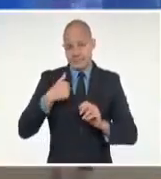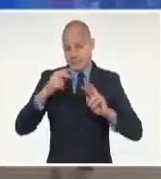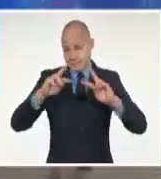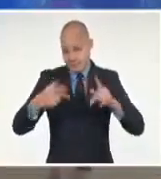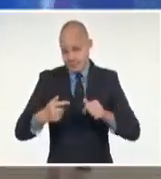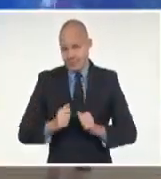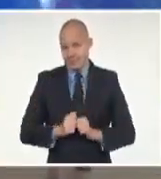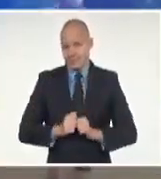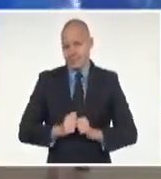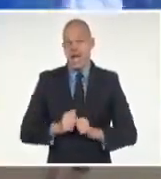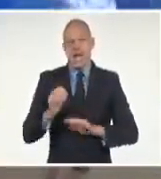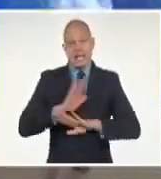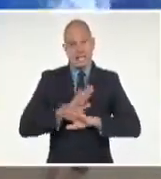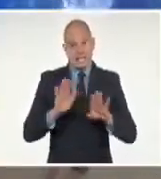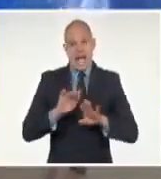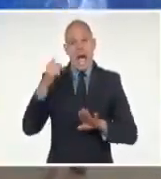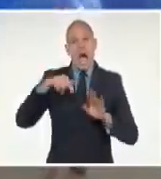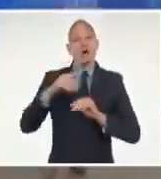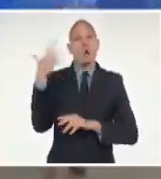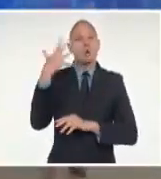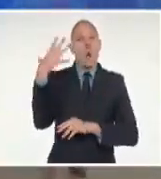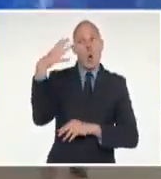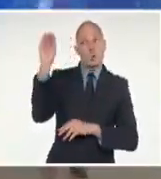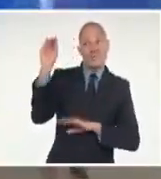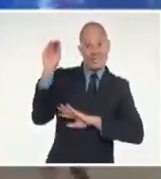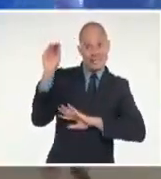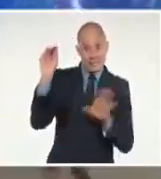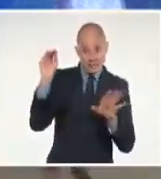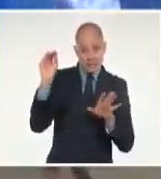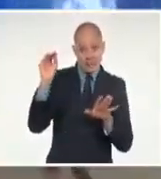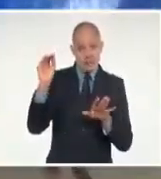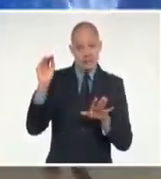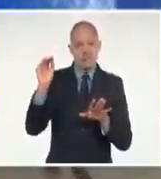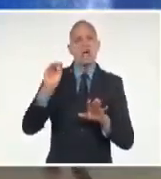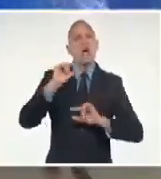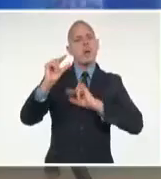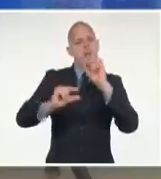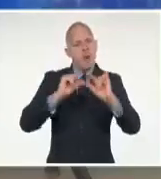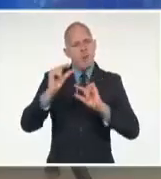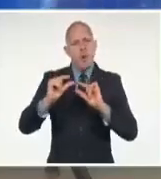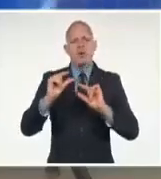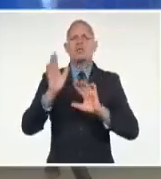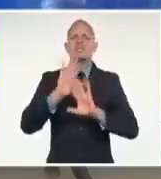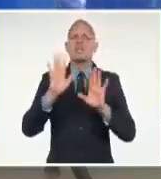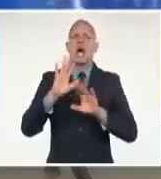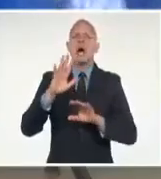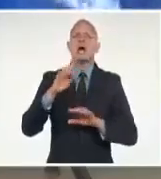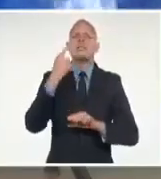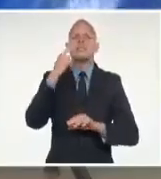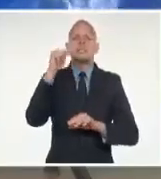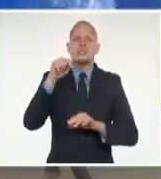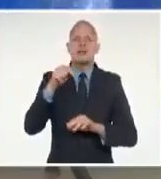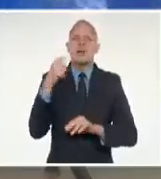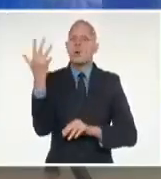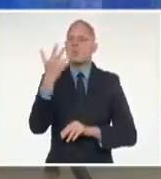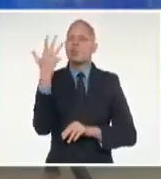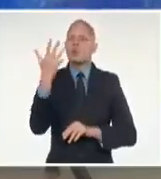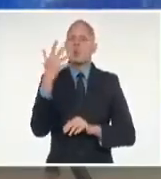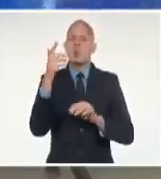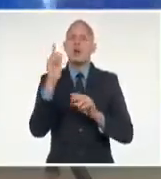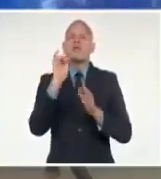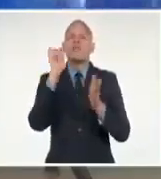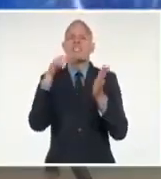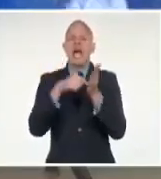comenzará a alejarse de Cuba. Lo que hemos llamado el centro de la tormenta tropical